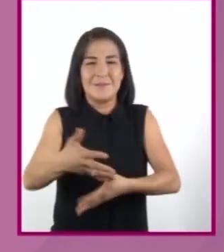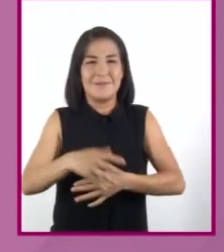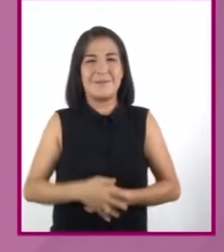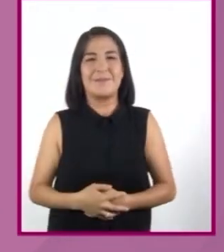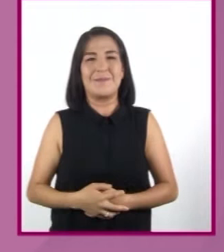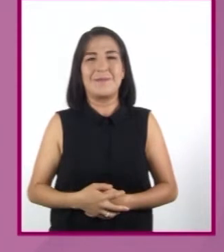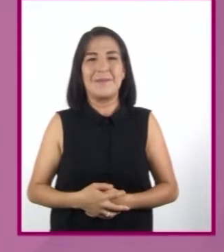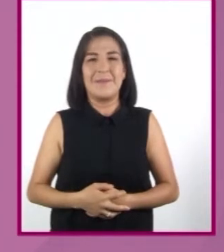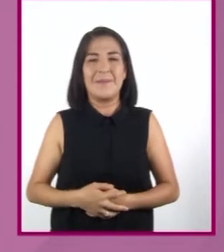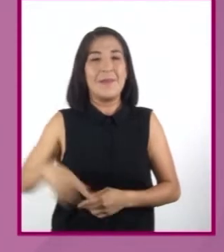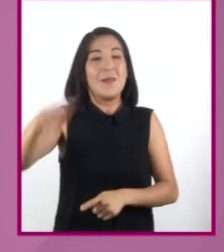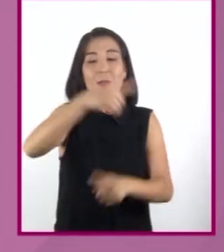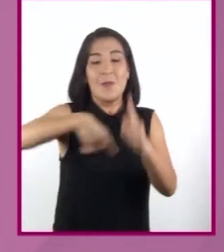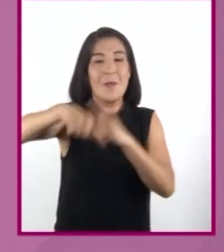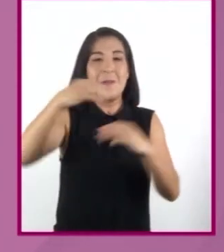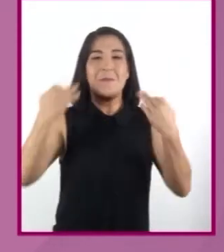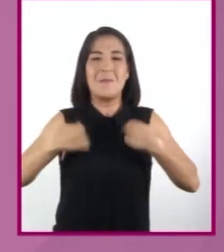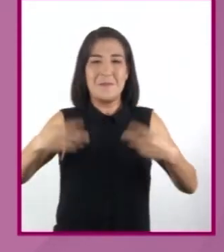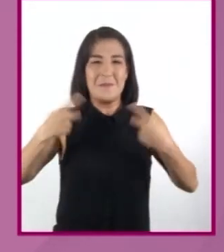de la sociedad.